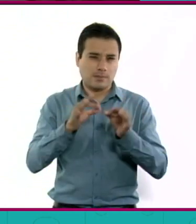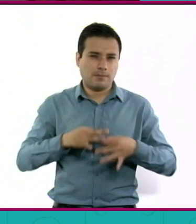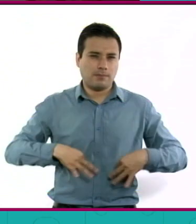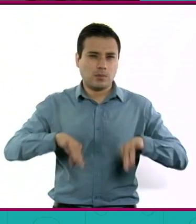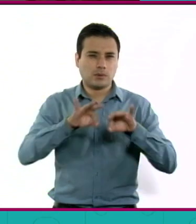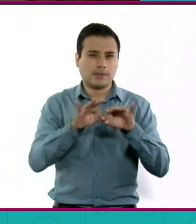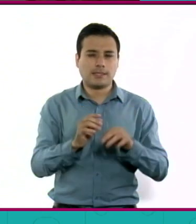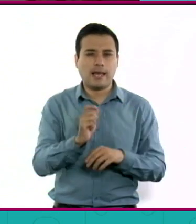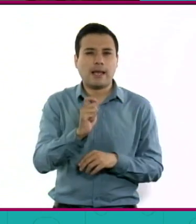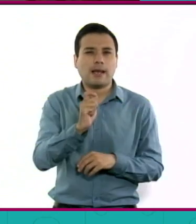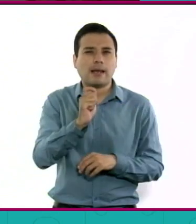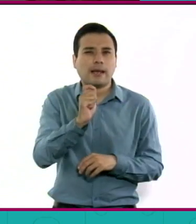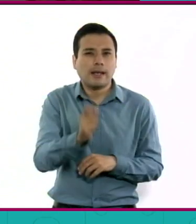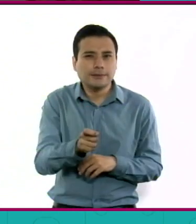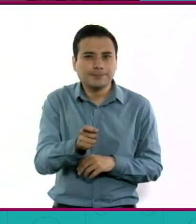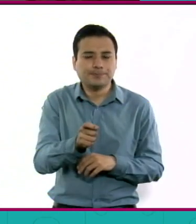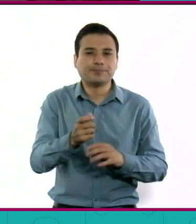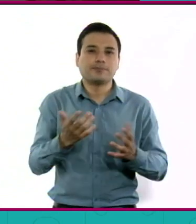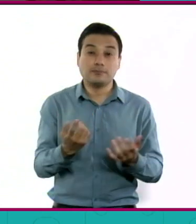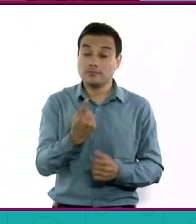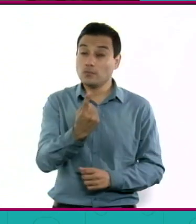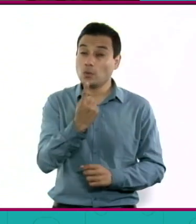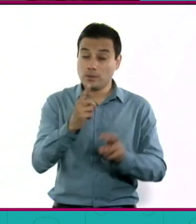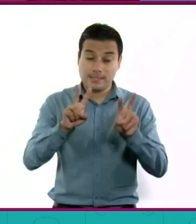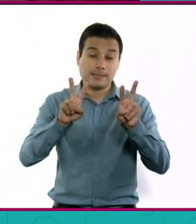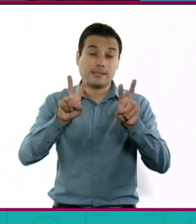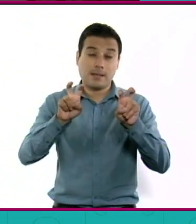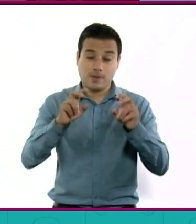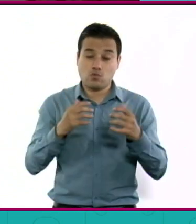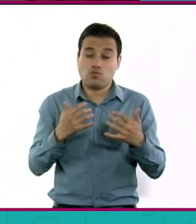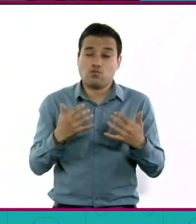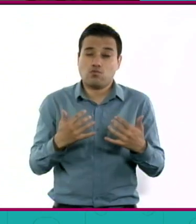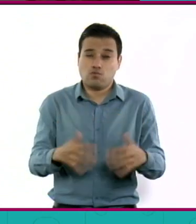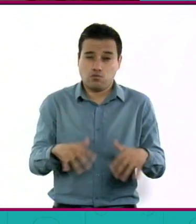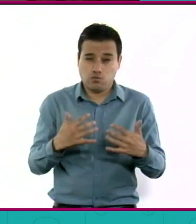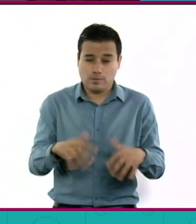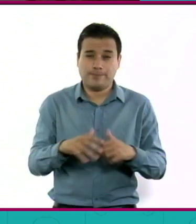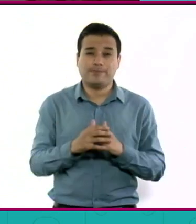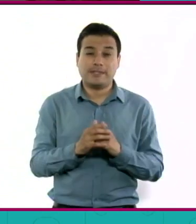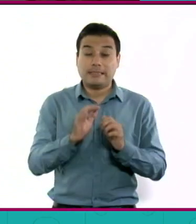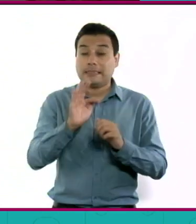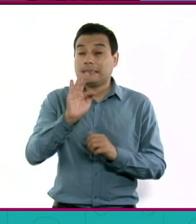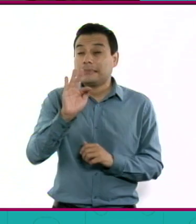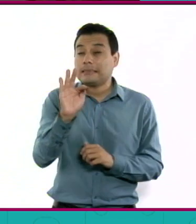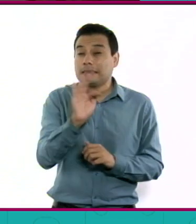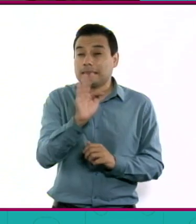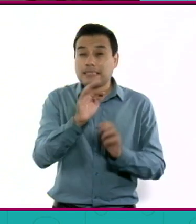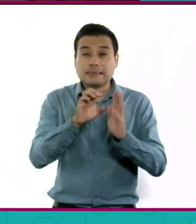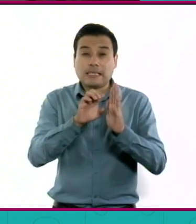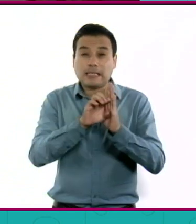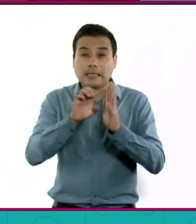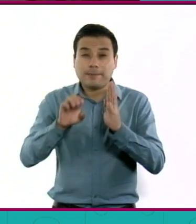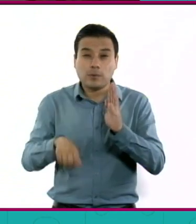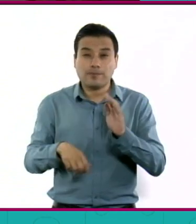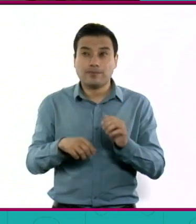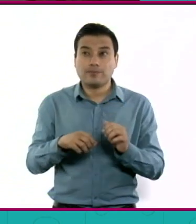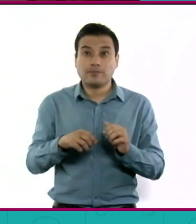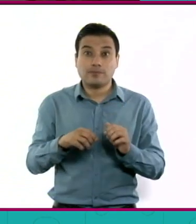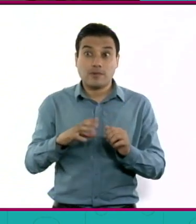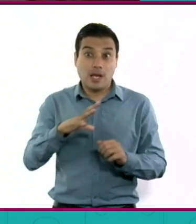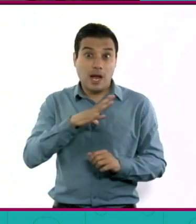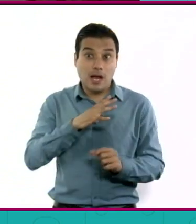pero que también orientamos a un tema muy importante, es que si no tenemos fatiga escolar o laboral.